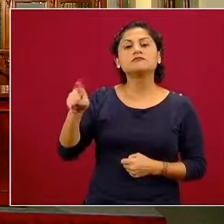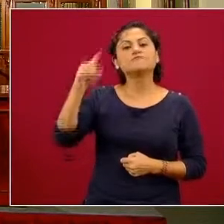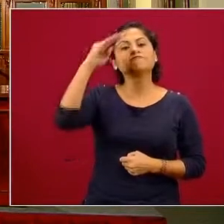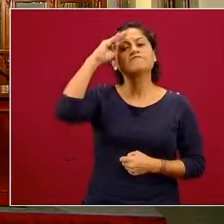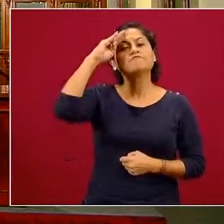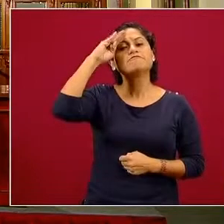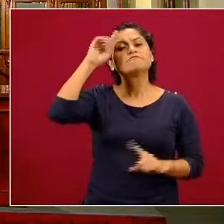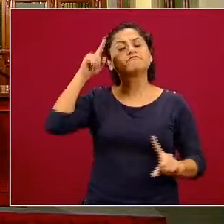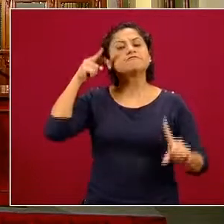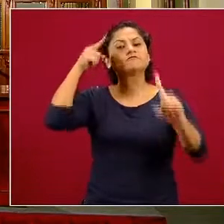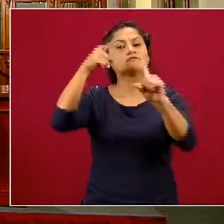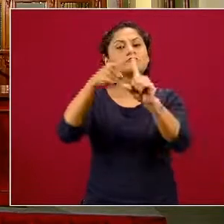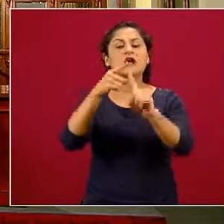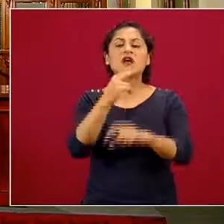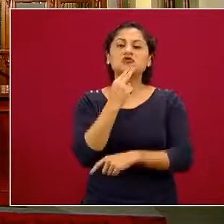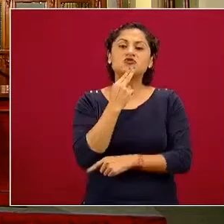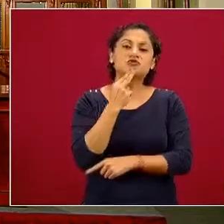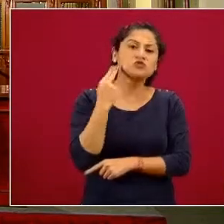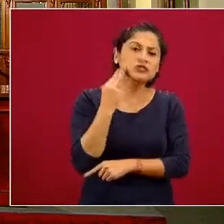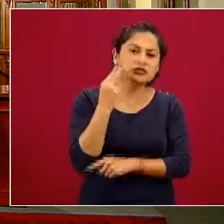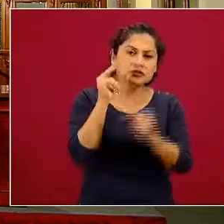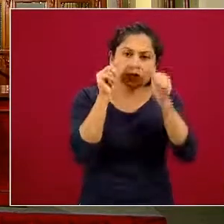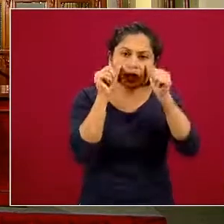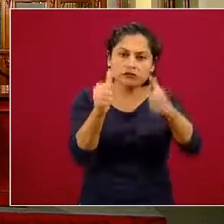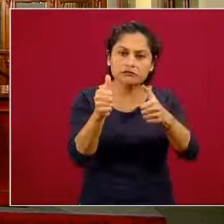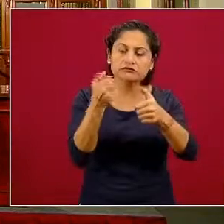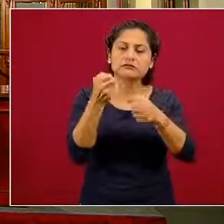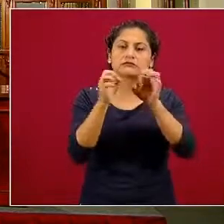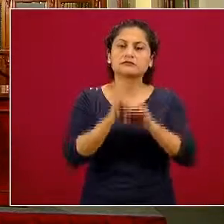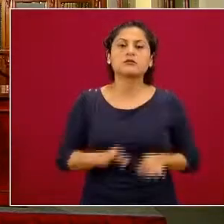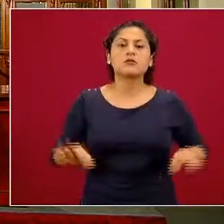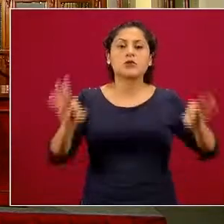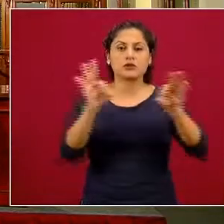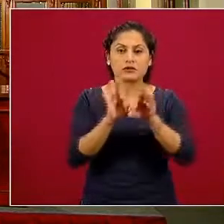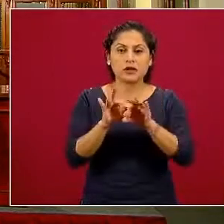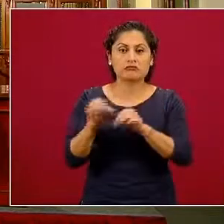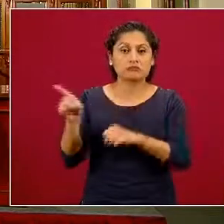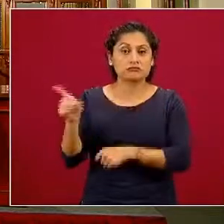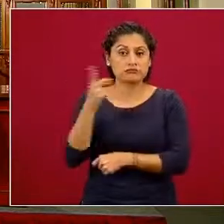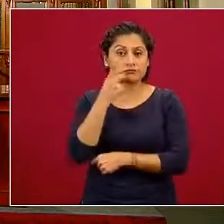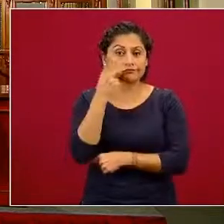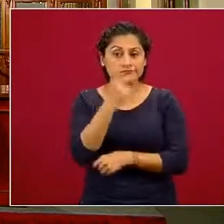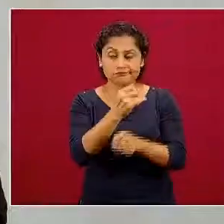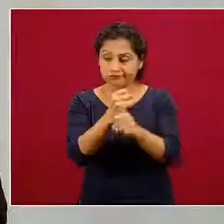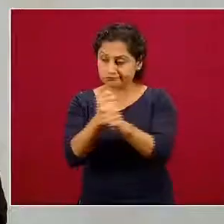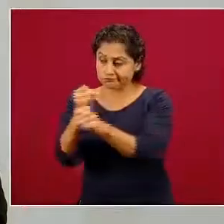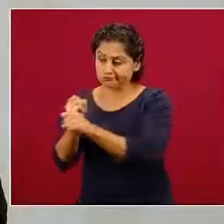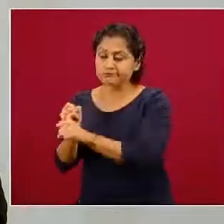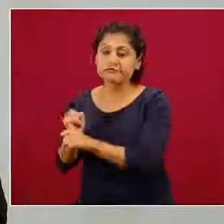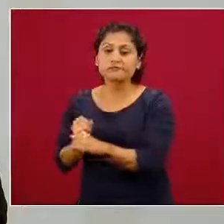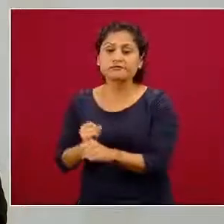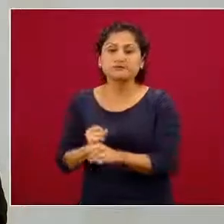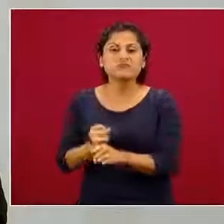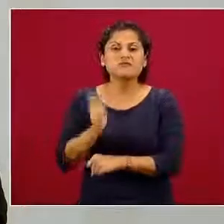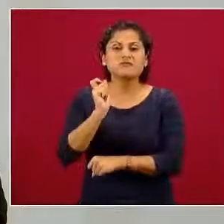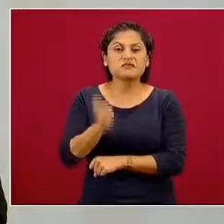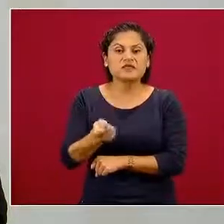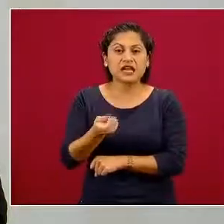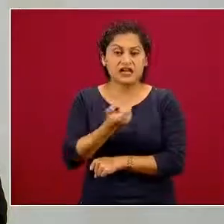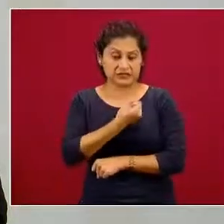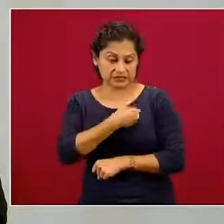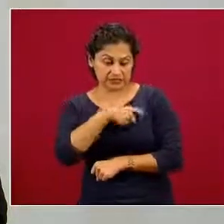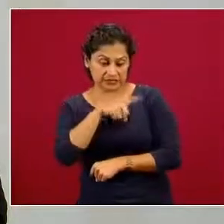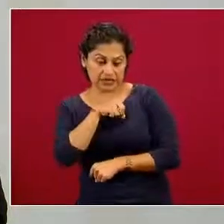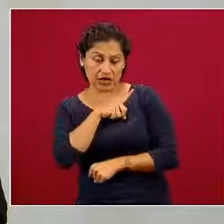de las prioridades importantes y destaca que hay evidencias de que las acciones no deben proceder únicamente del sector de la